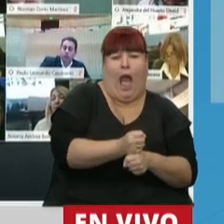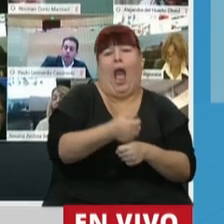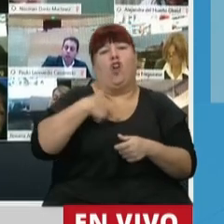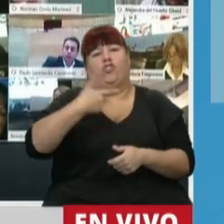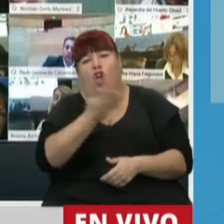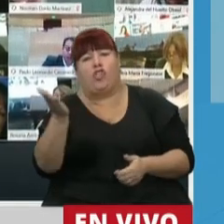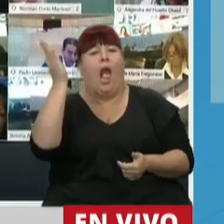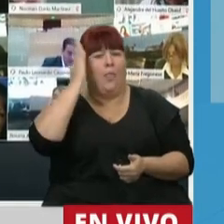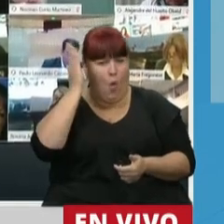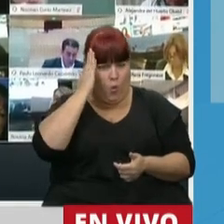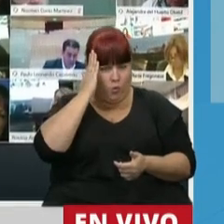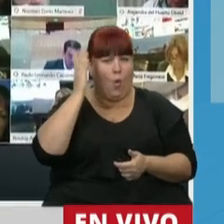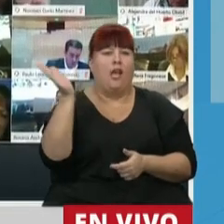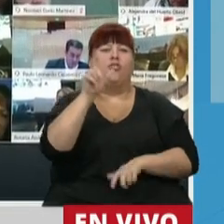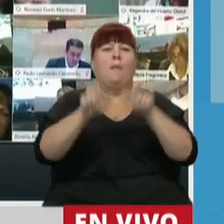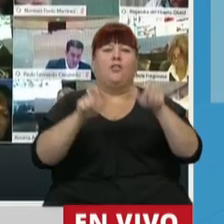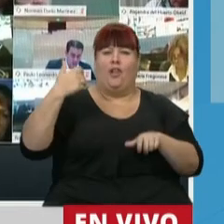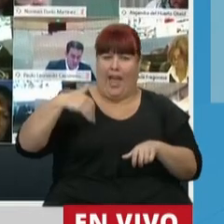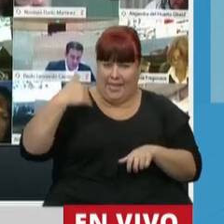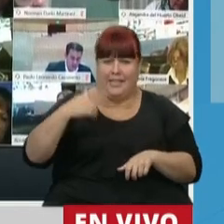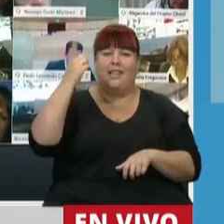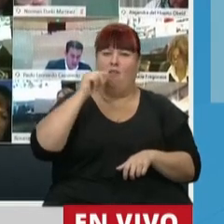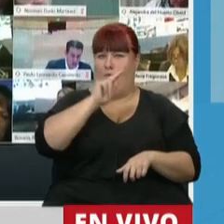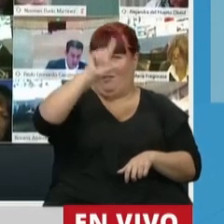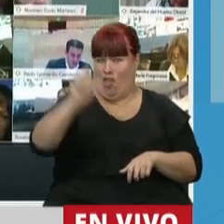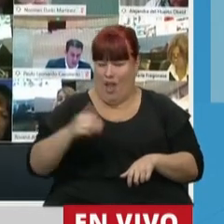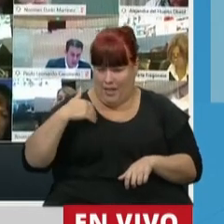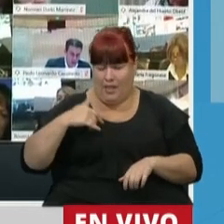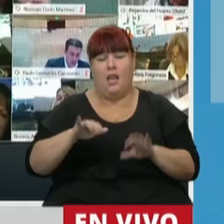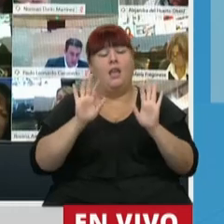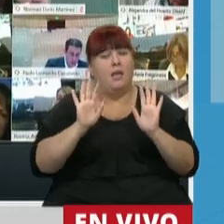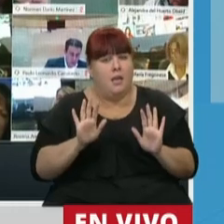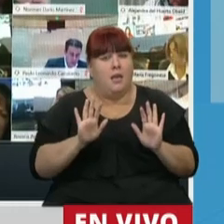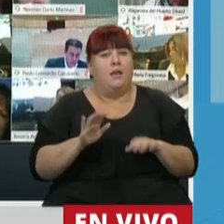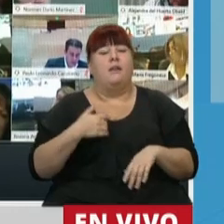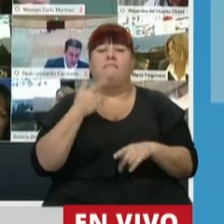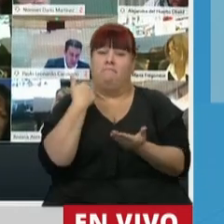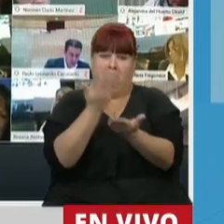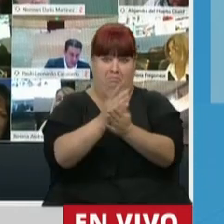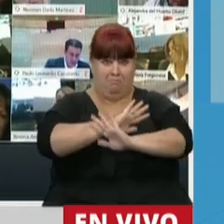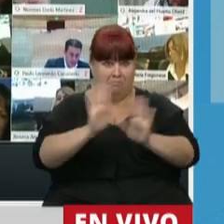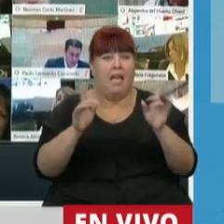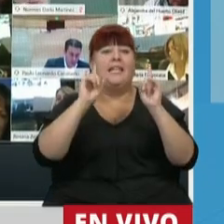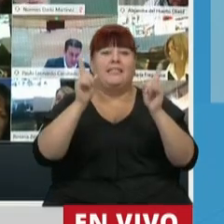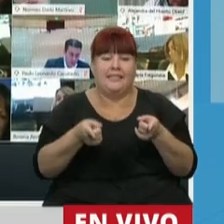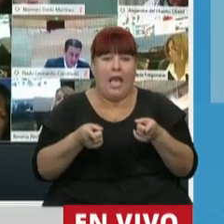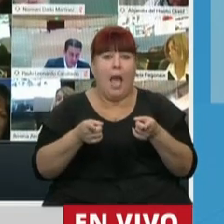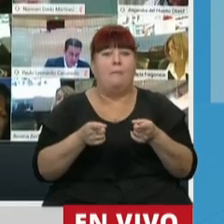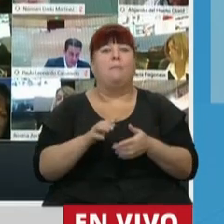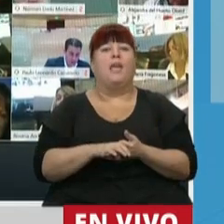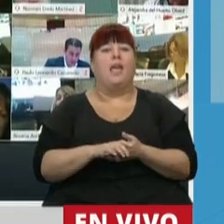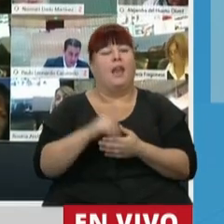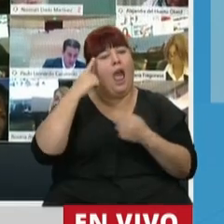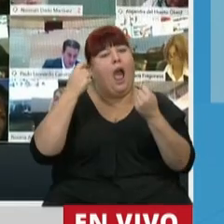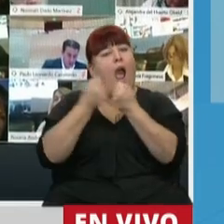social y cultural de los argentinos y argentinas. Así que dejo planteado, además, entonces, en